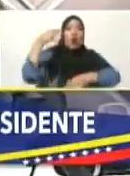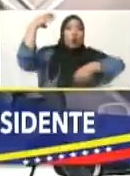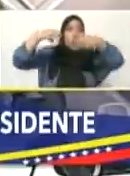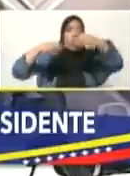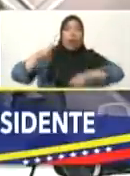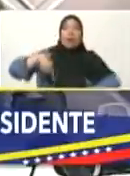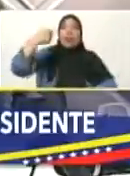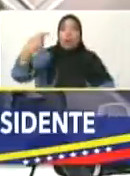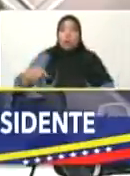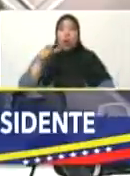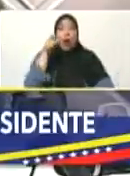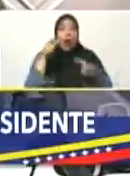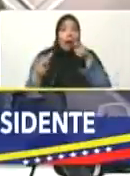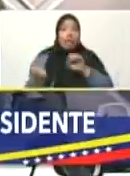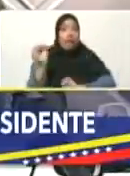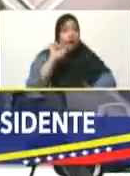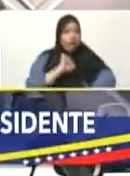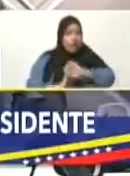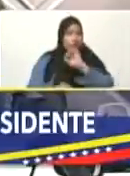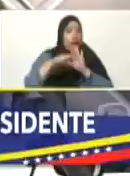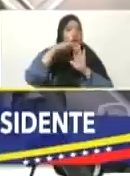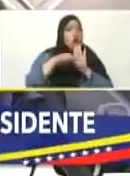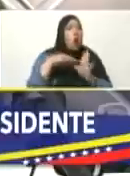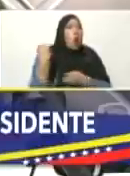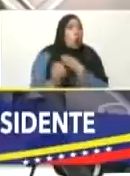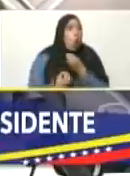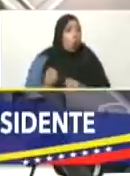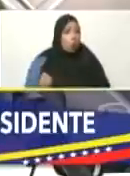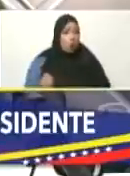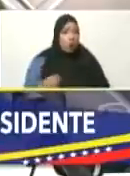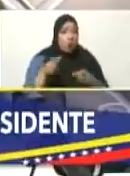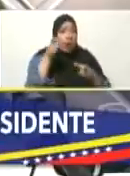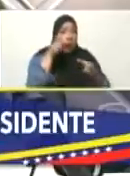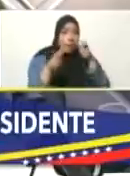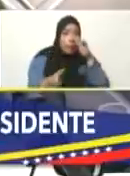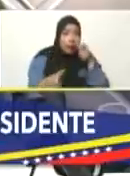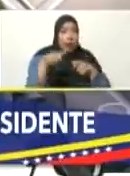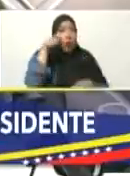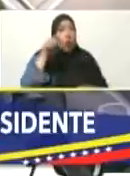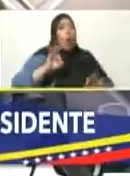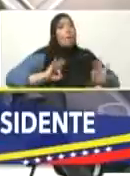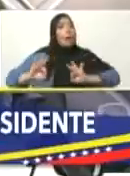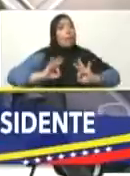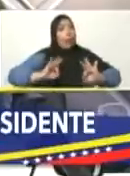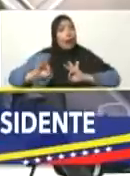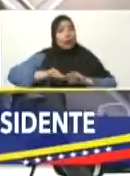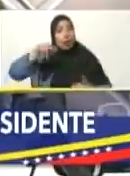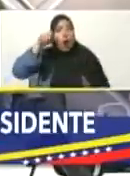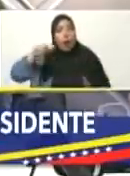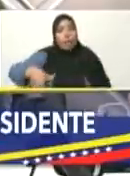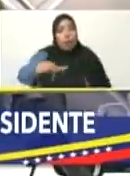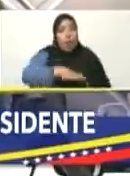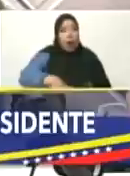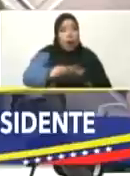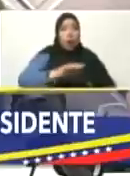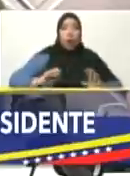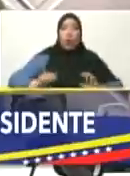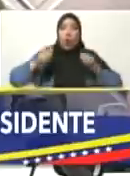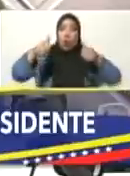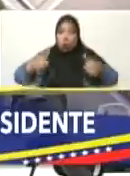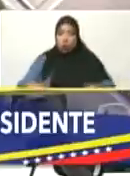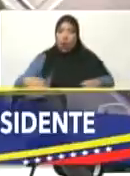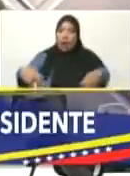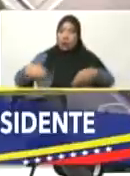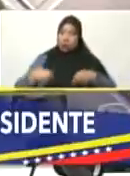haciendo? ¿Qué es lo que hemos venido haciendo? A alertar a nuestro pueblo, preparar a nuestro pueblo, instruir a nuestro pueblo.